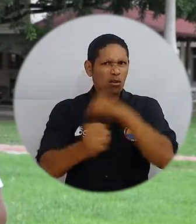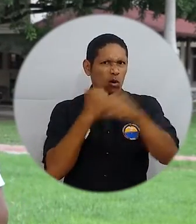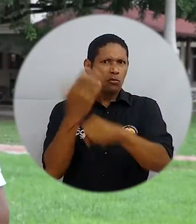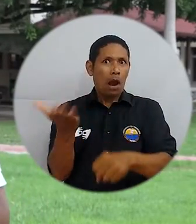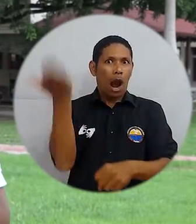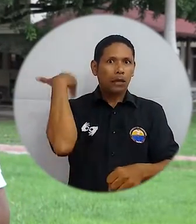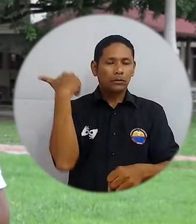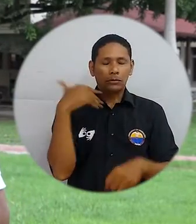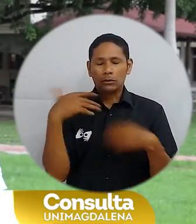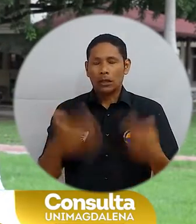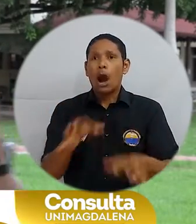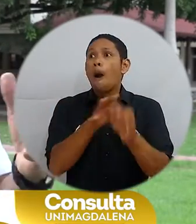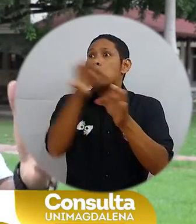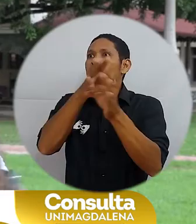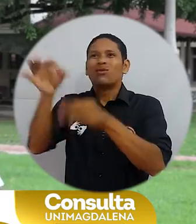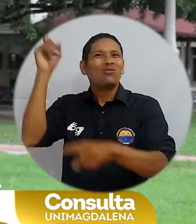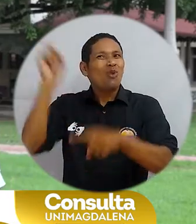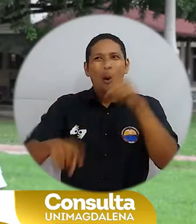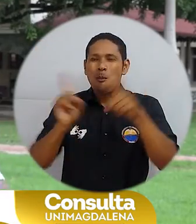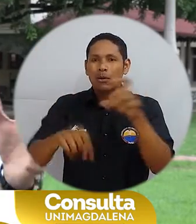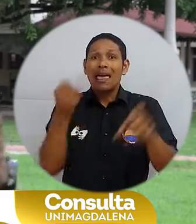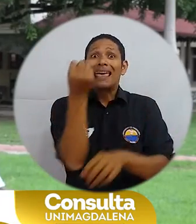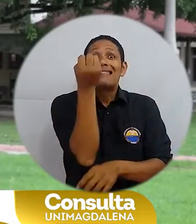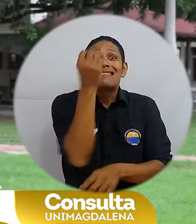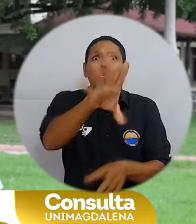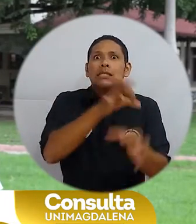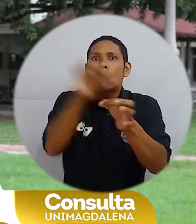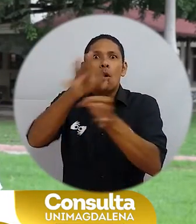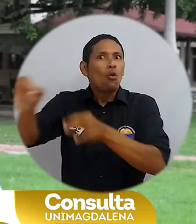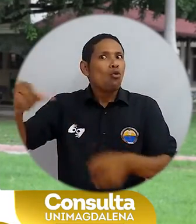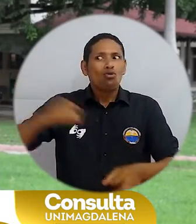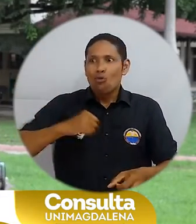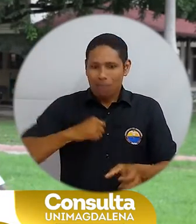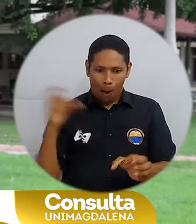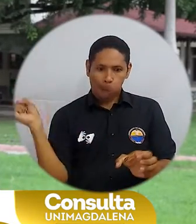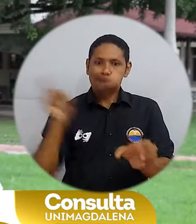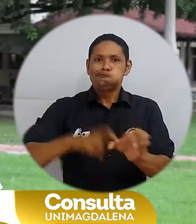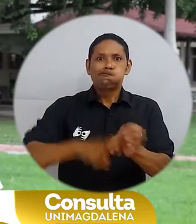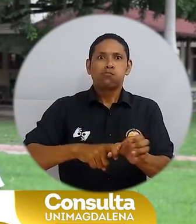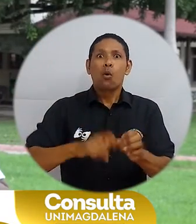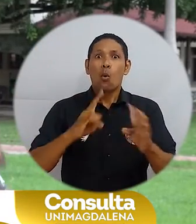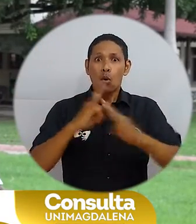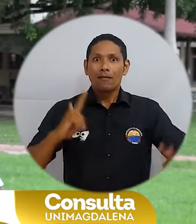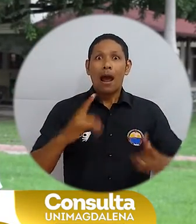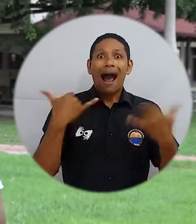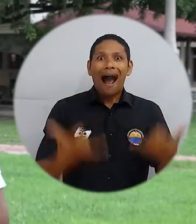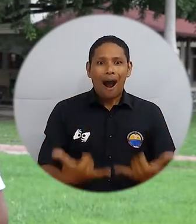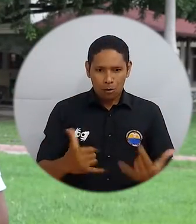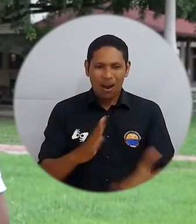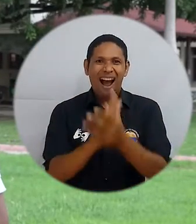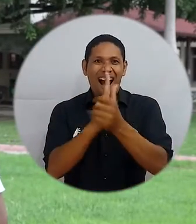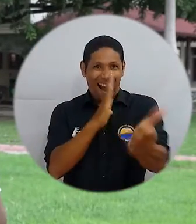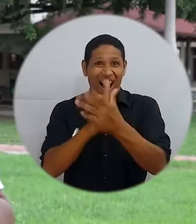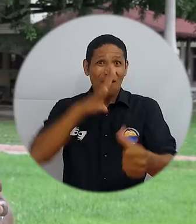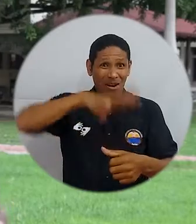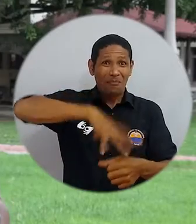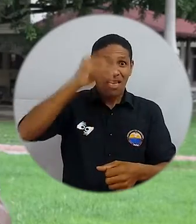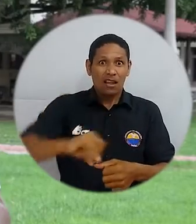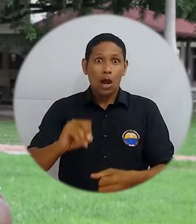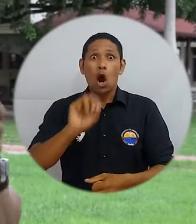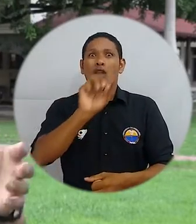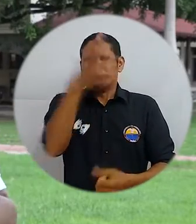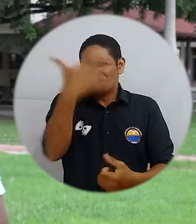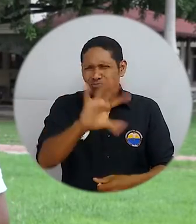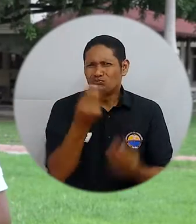encontramos una universidad donde gente de los municipios no llegaba. 15 municipios del Magdalena no tenían presencia en la universidad. Hoy con talento Magdalena, cerca de 800